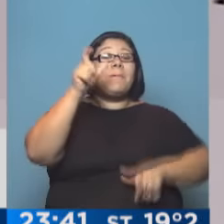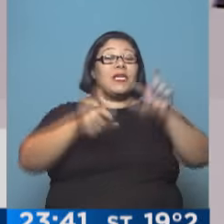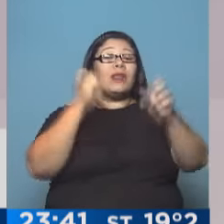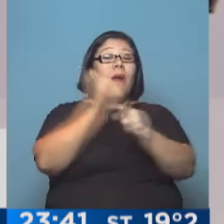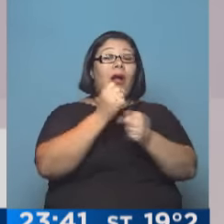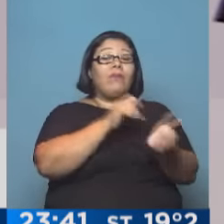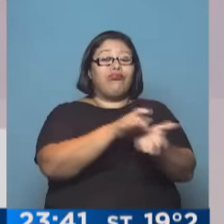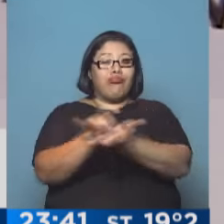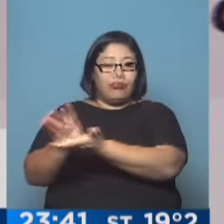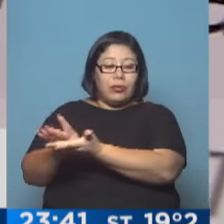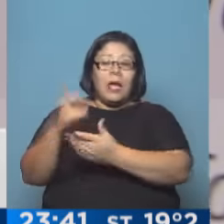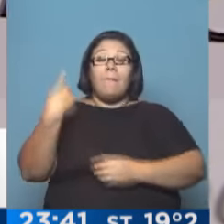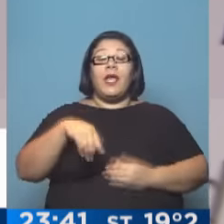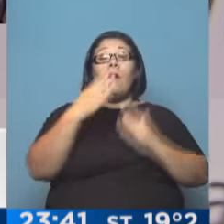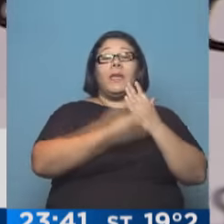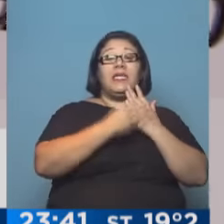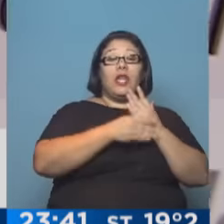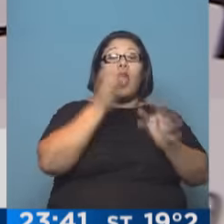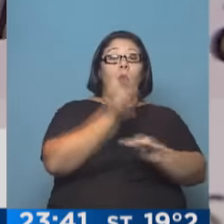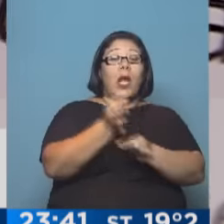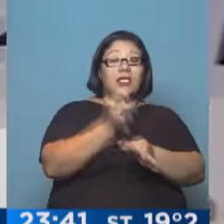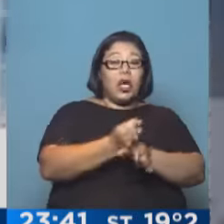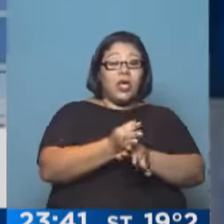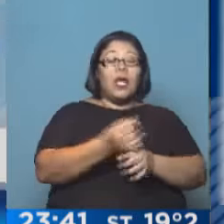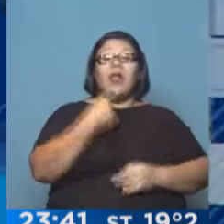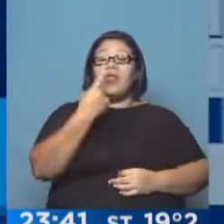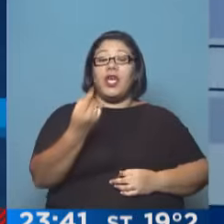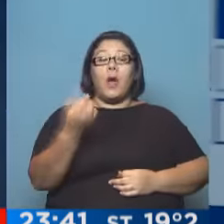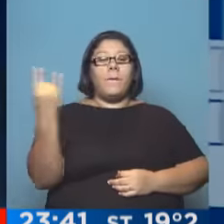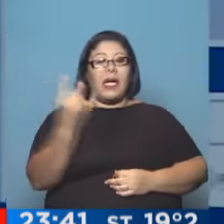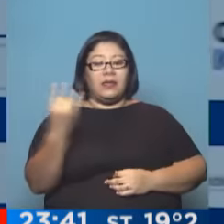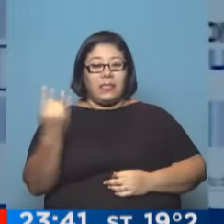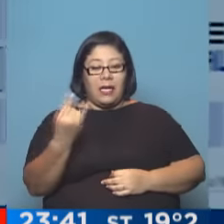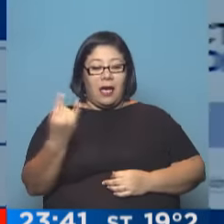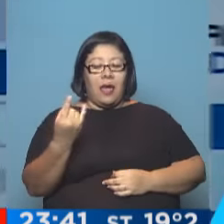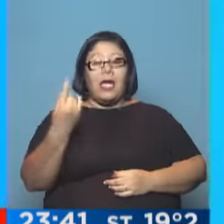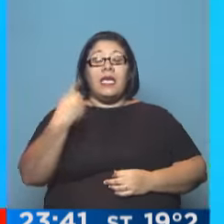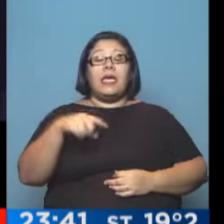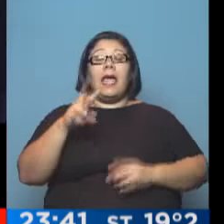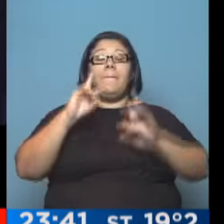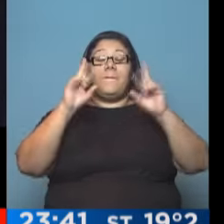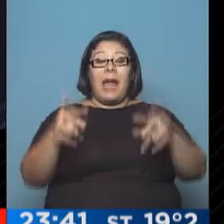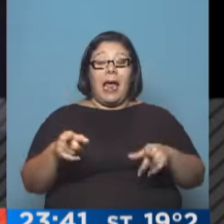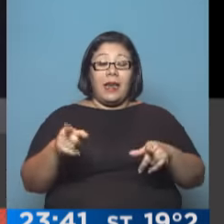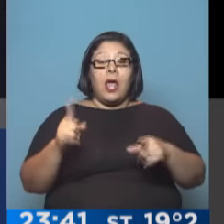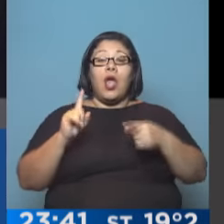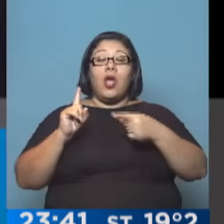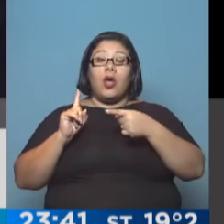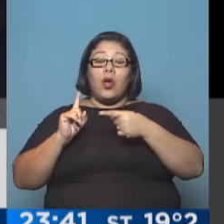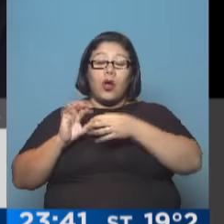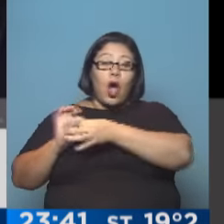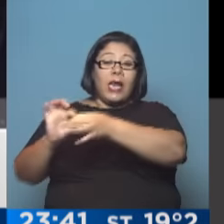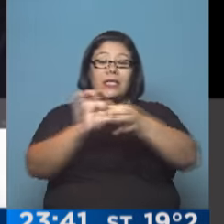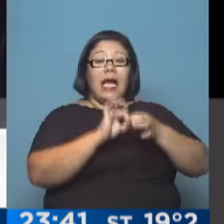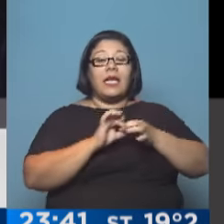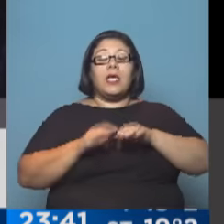Sin embargo, el Ministerio de Educación desmintió la información y aseguró la continuidad del programa. Asesinato de un